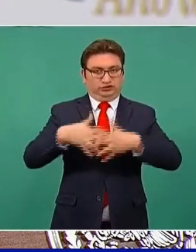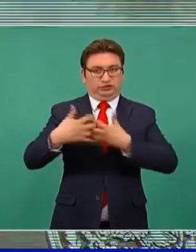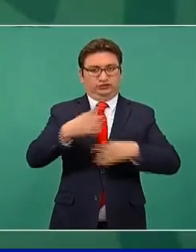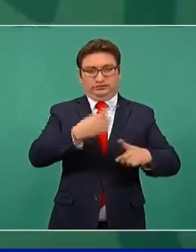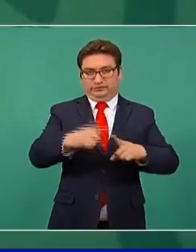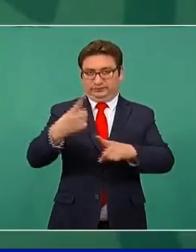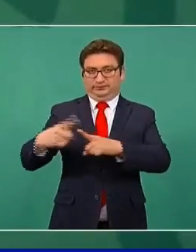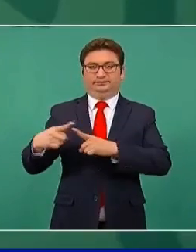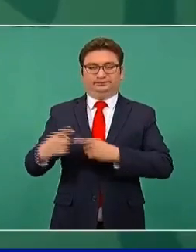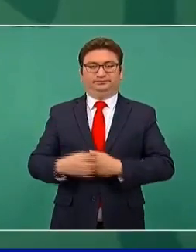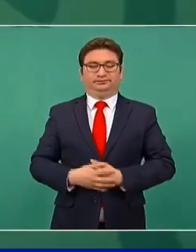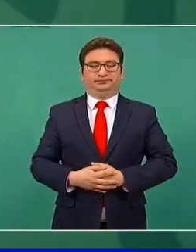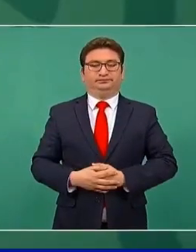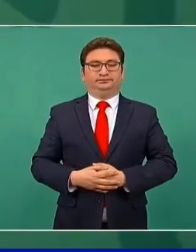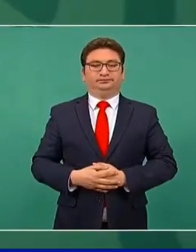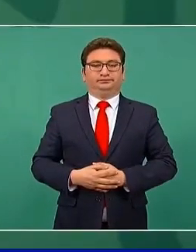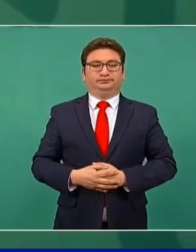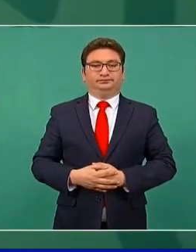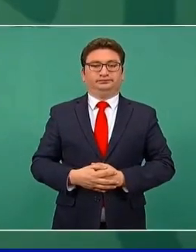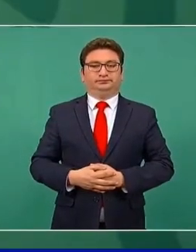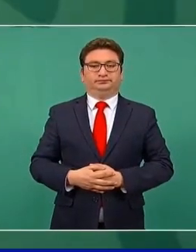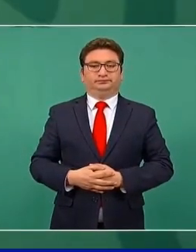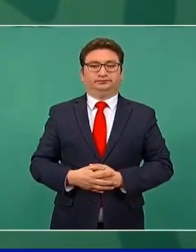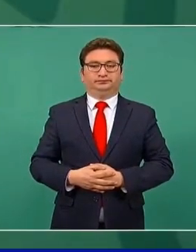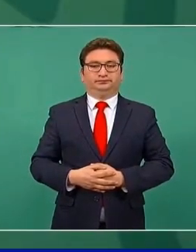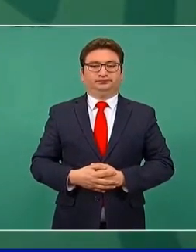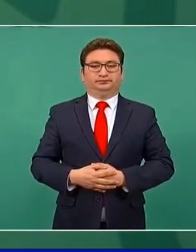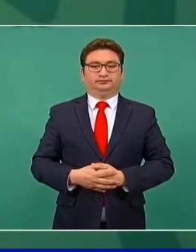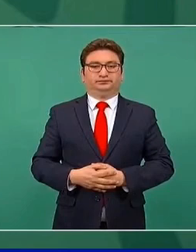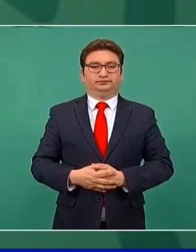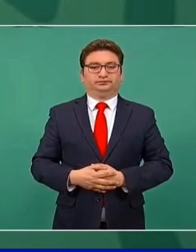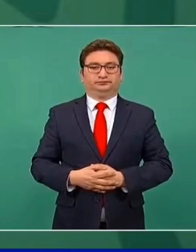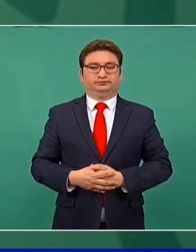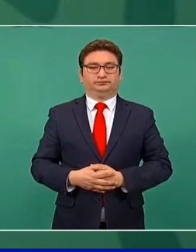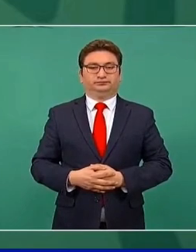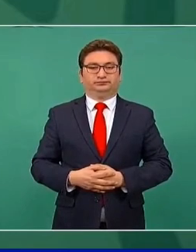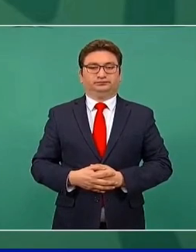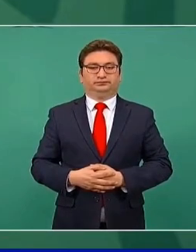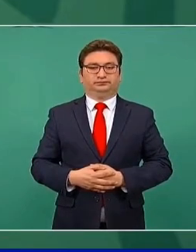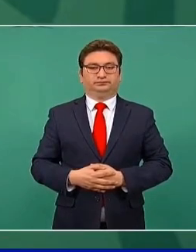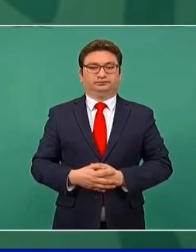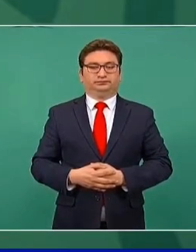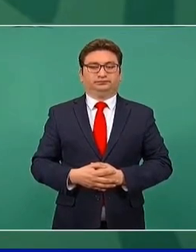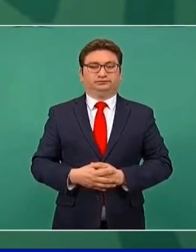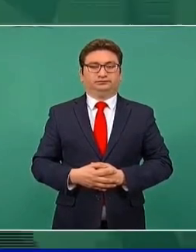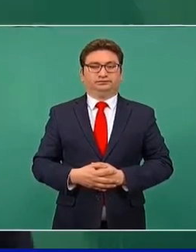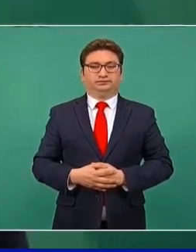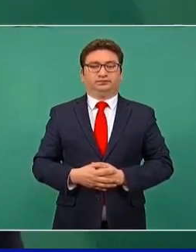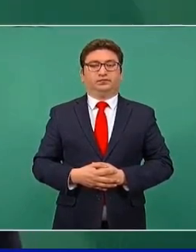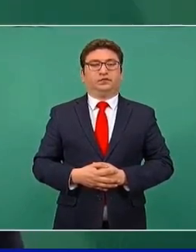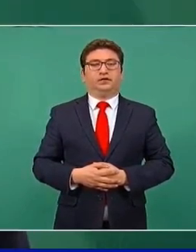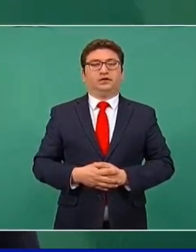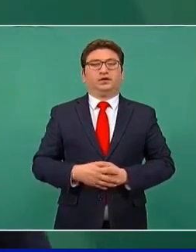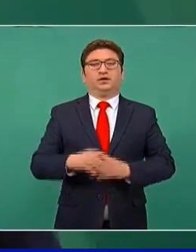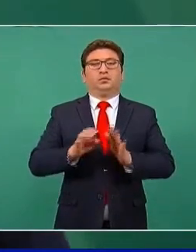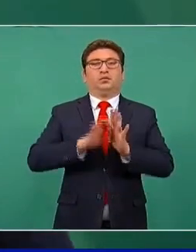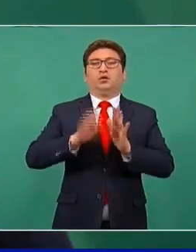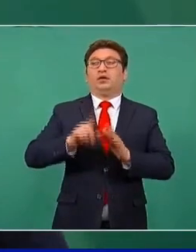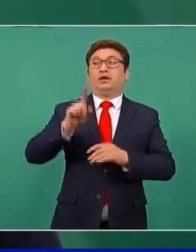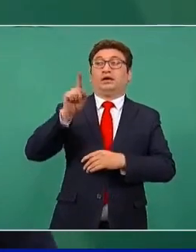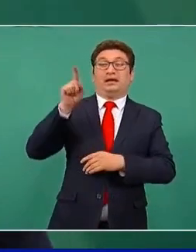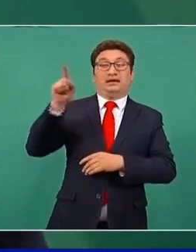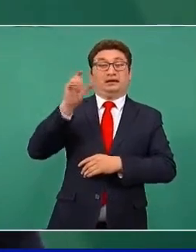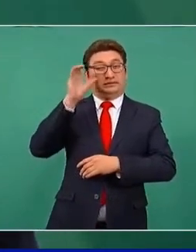no sólo es el que empresas que están en China